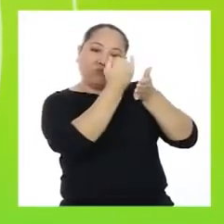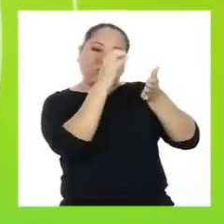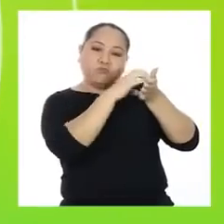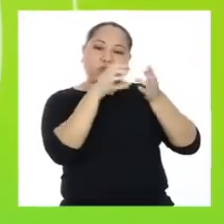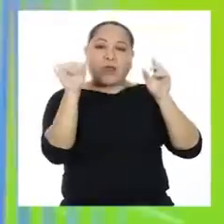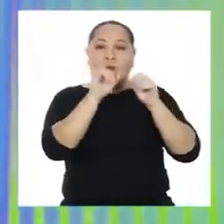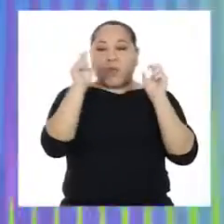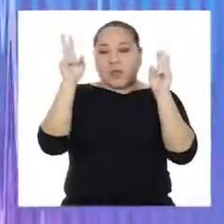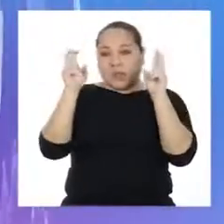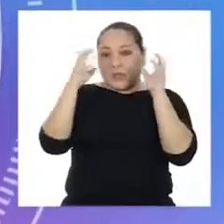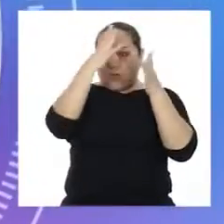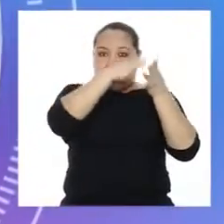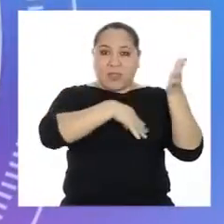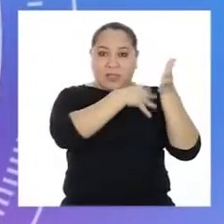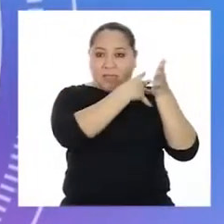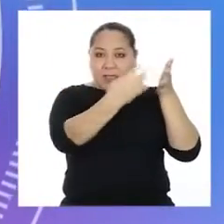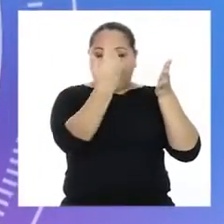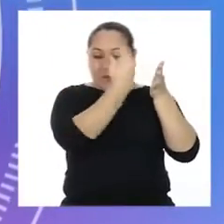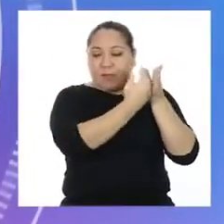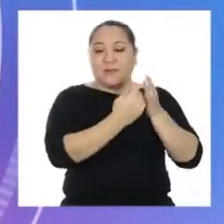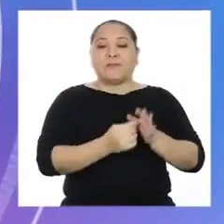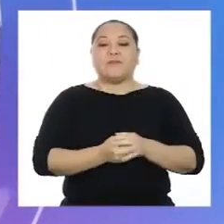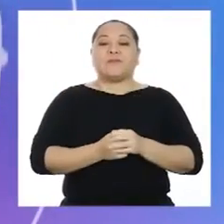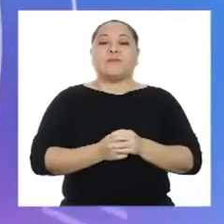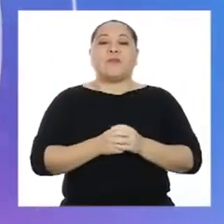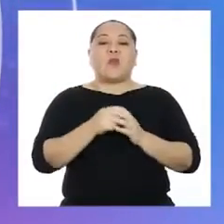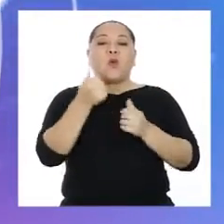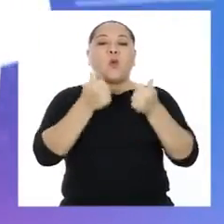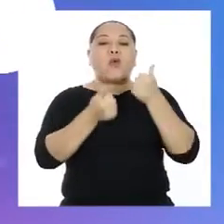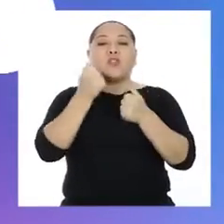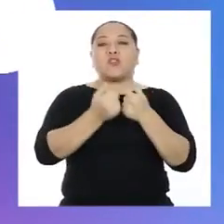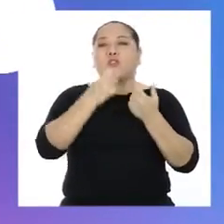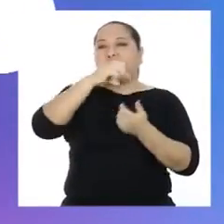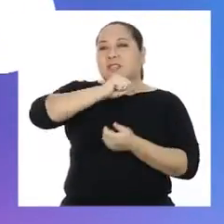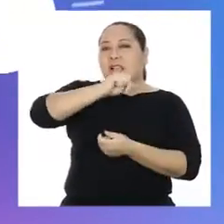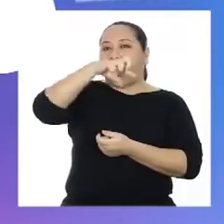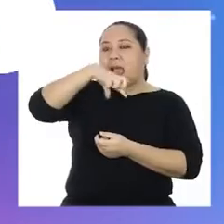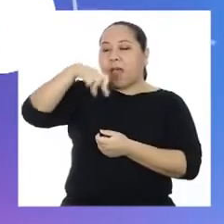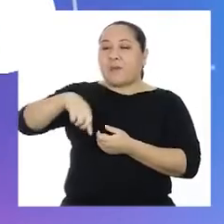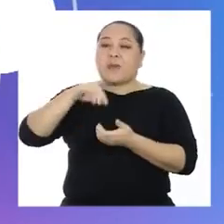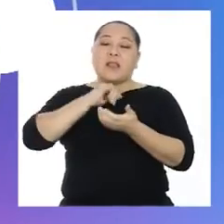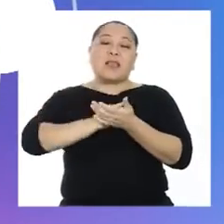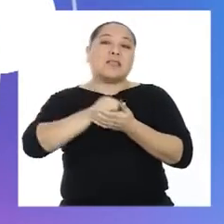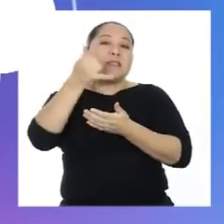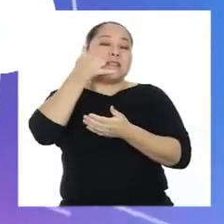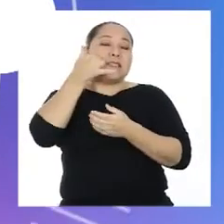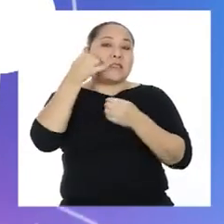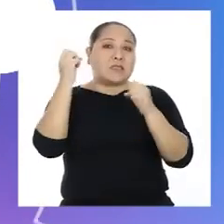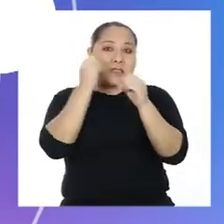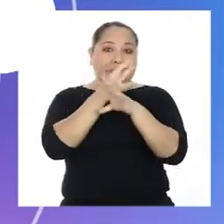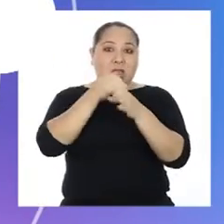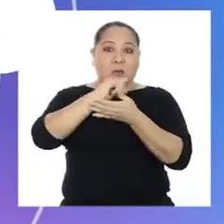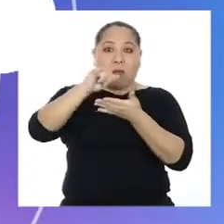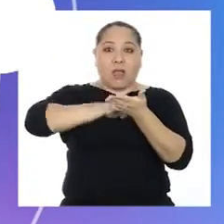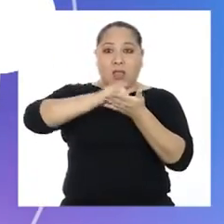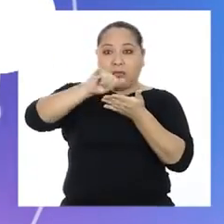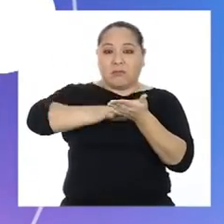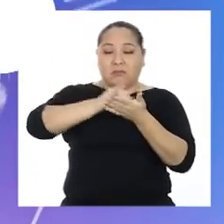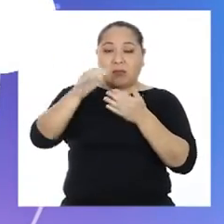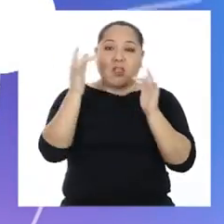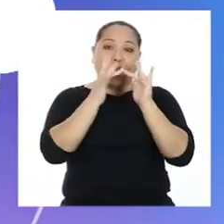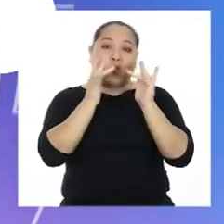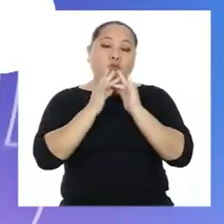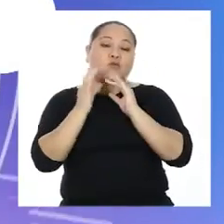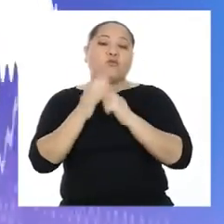pondremos el mismo título que tiene la tabla de frecuencias. Tipos de aplicativos para videollamadas que usan más los jóvenes para